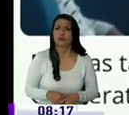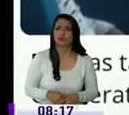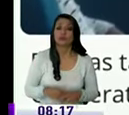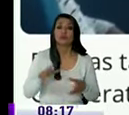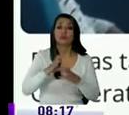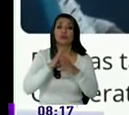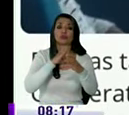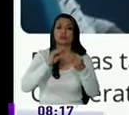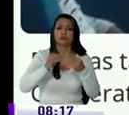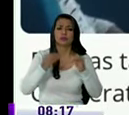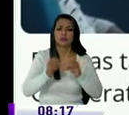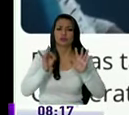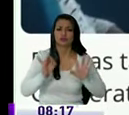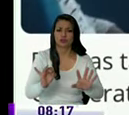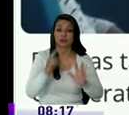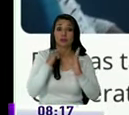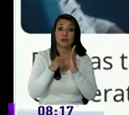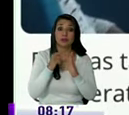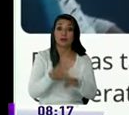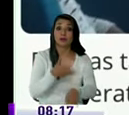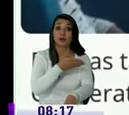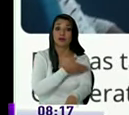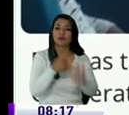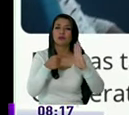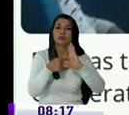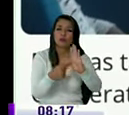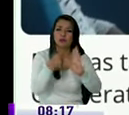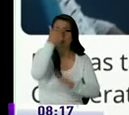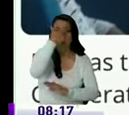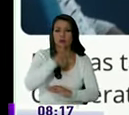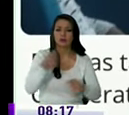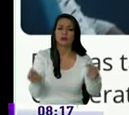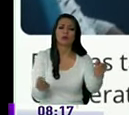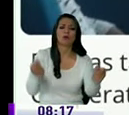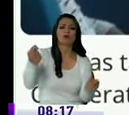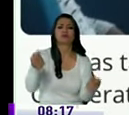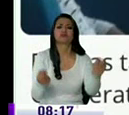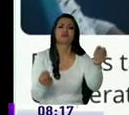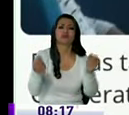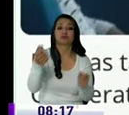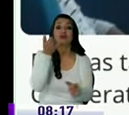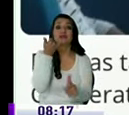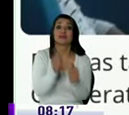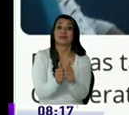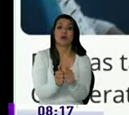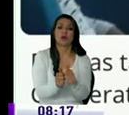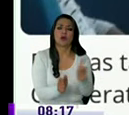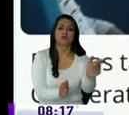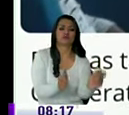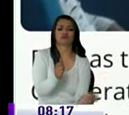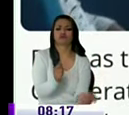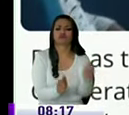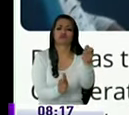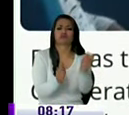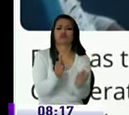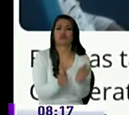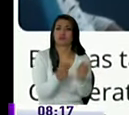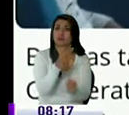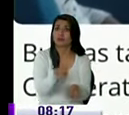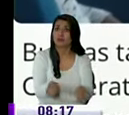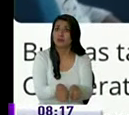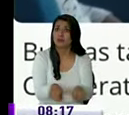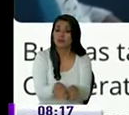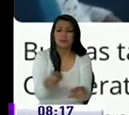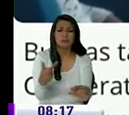si nosotros mostramos imágenes de un ciudadano que conducía un bus y chateaba escribía esto es igual de